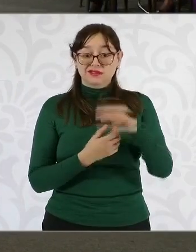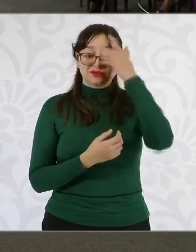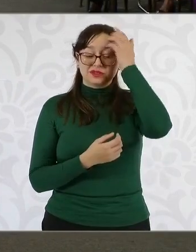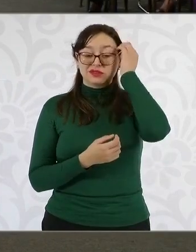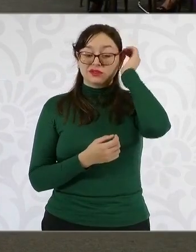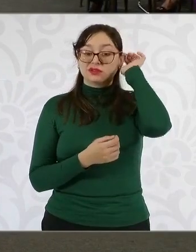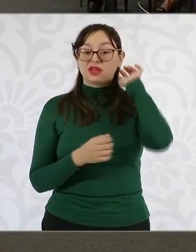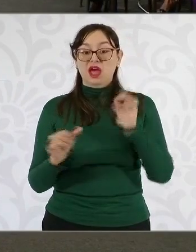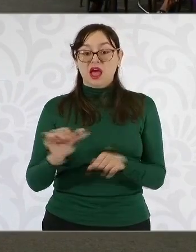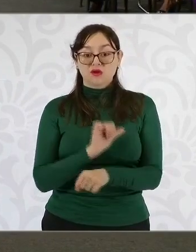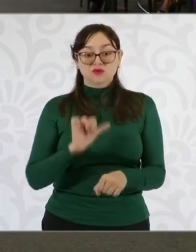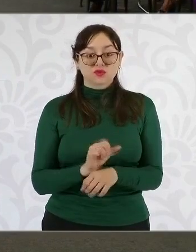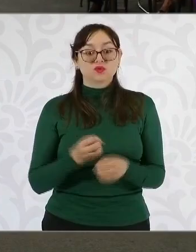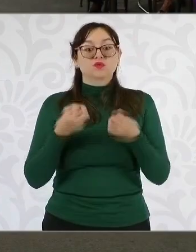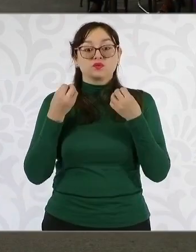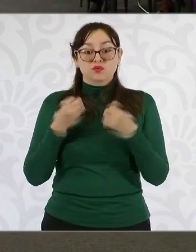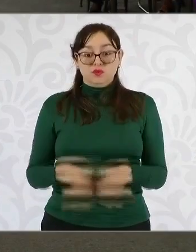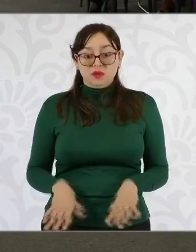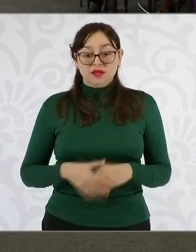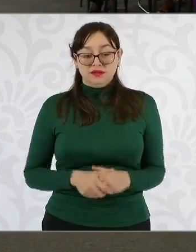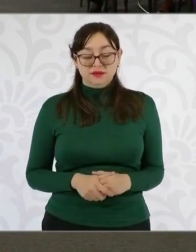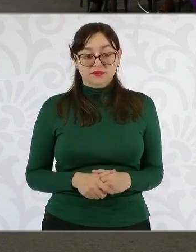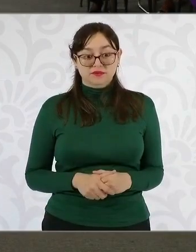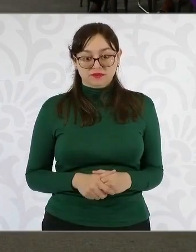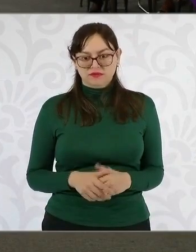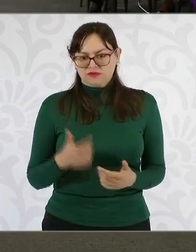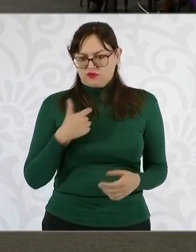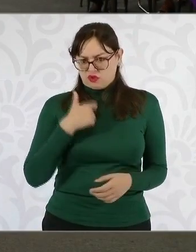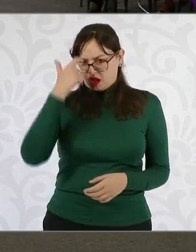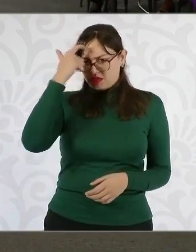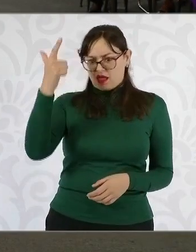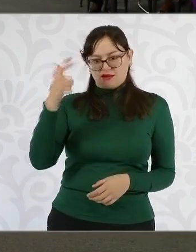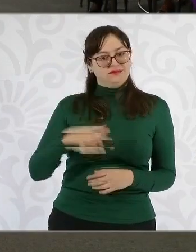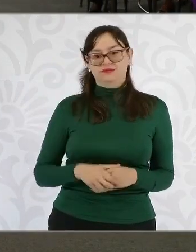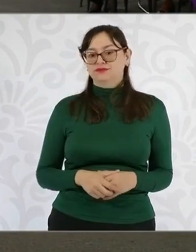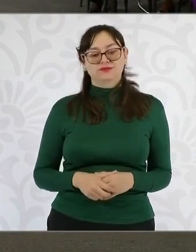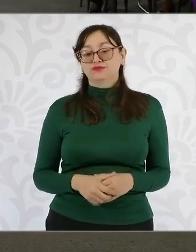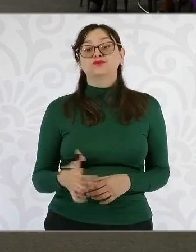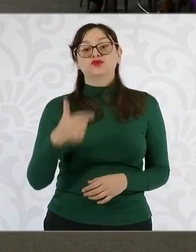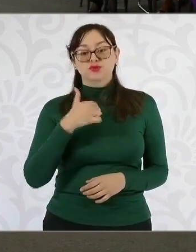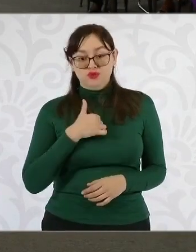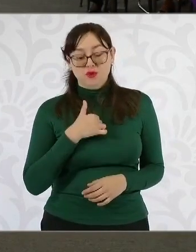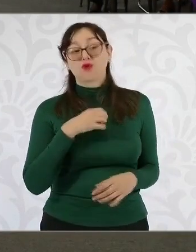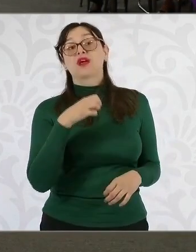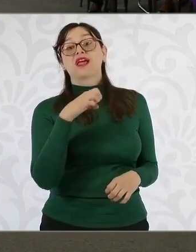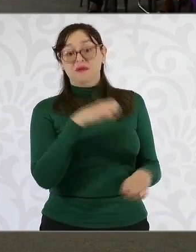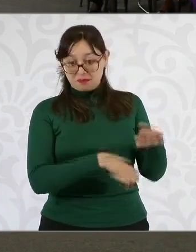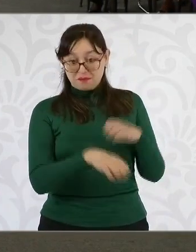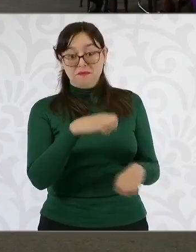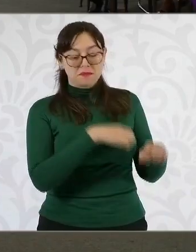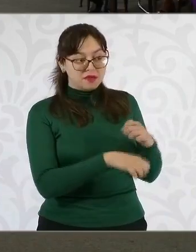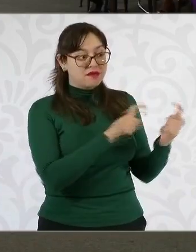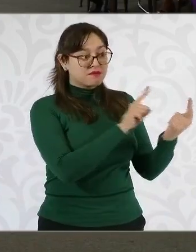empleos y esto lo consulté con las diferentes empresas que tuve oportunidad de poder